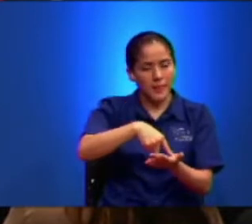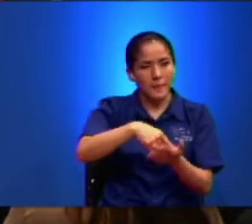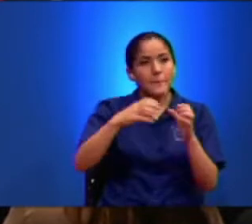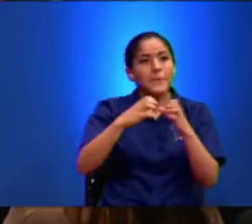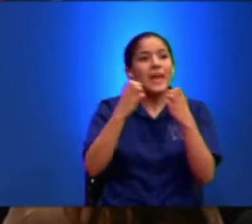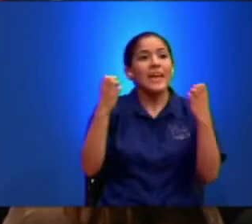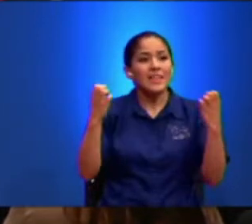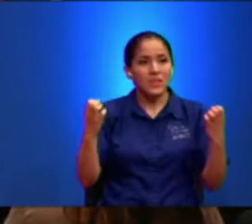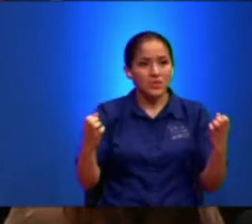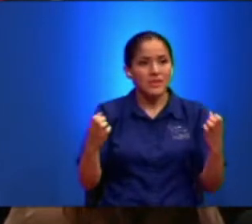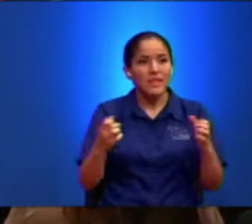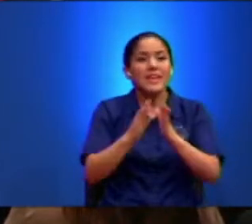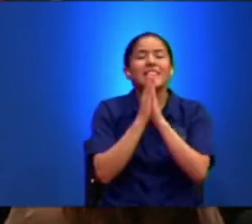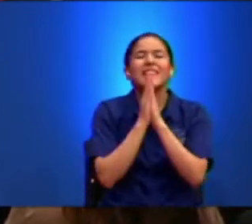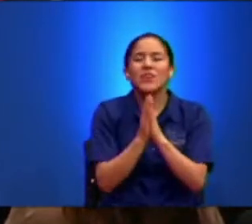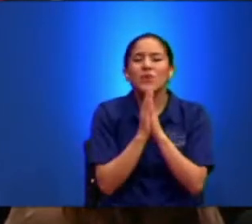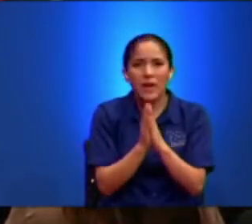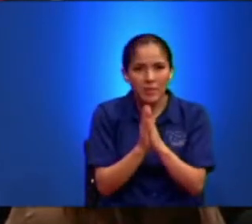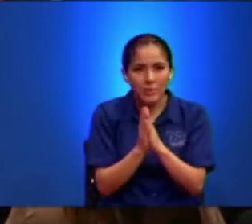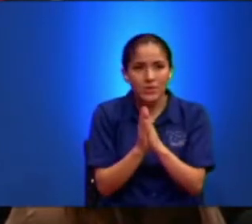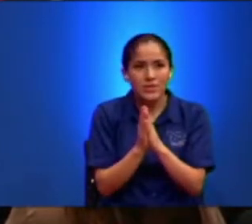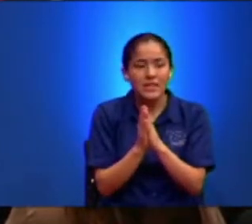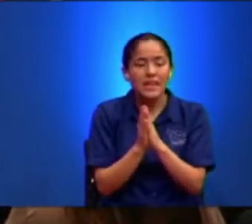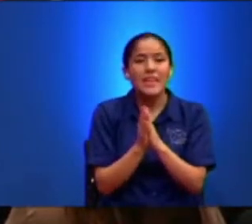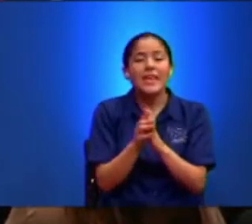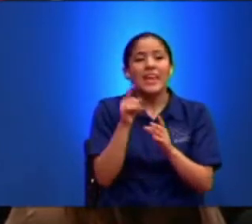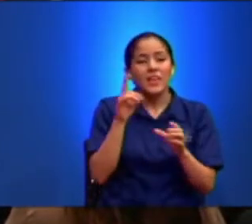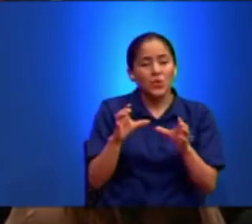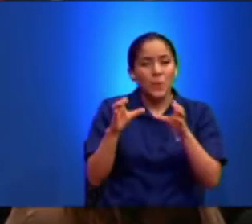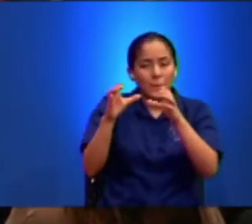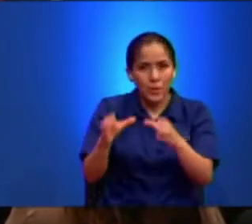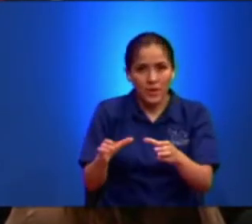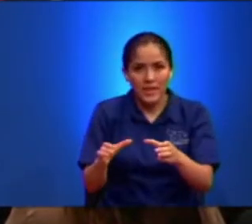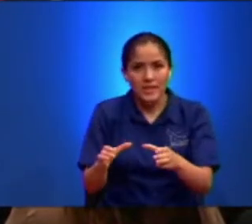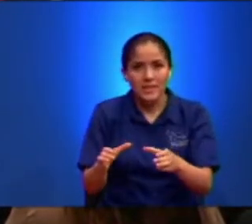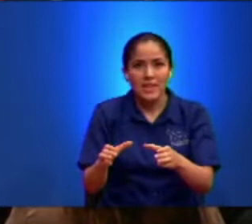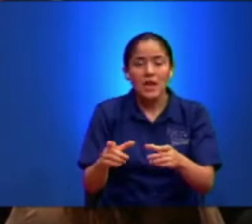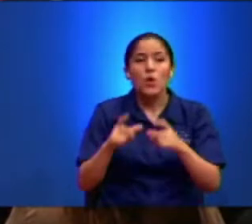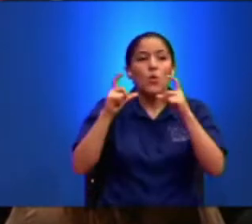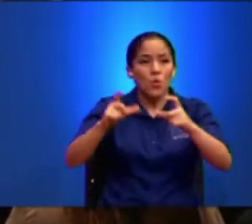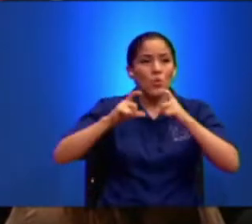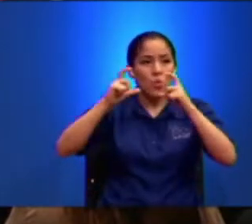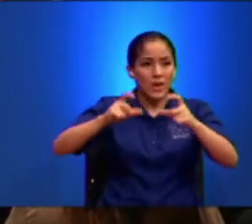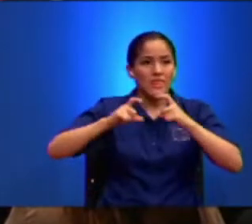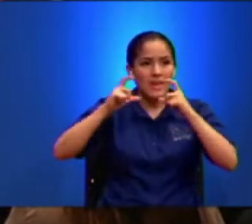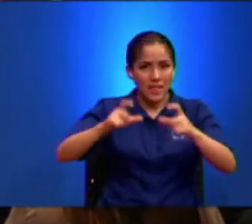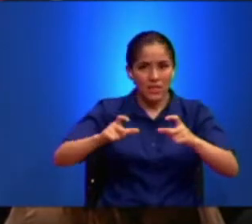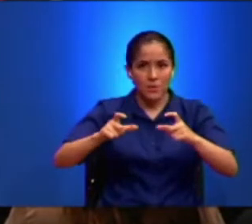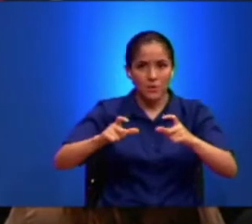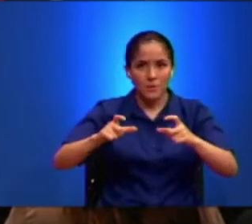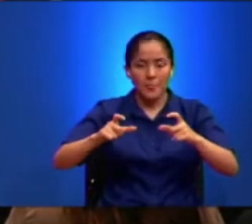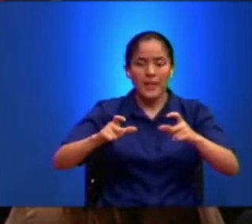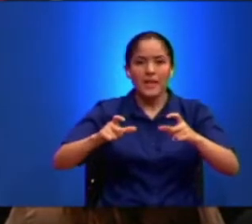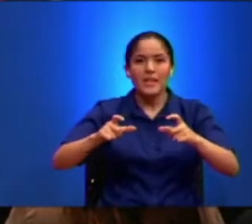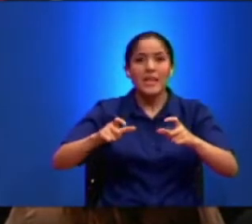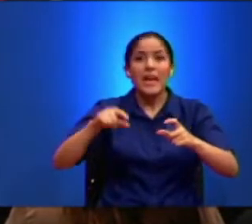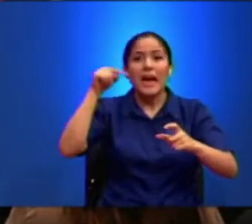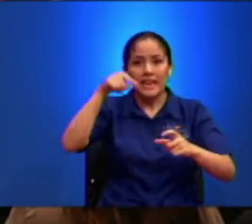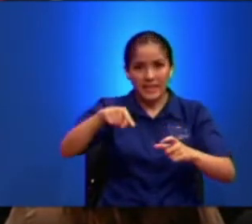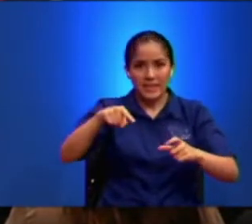Entonces Te rogamos Que Pongas Una Guardia En La Tumba Porque No Va A Hacer Que Sus Disípulos Vengan De Noche